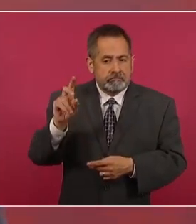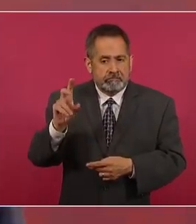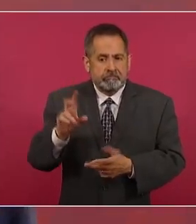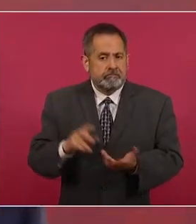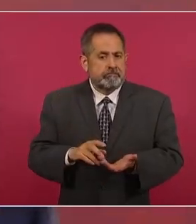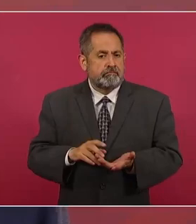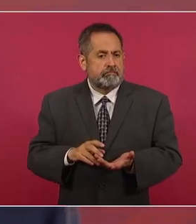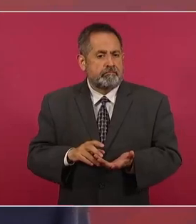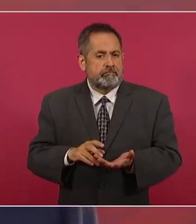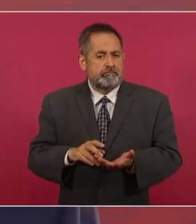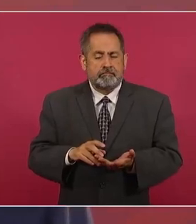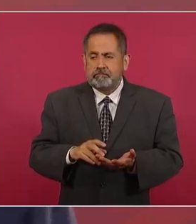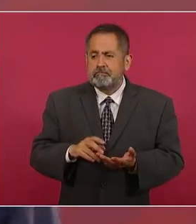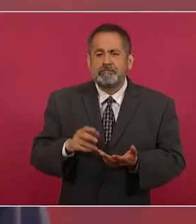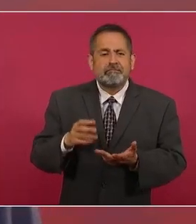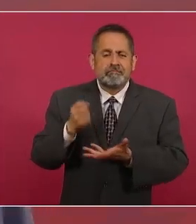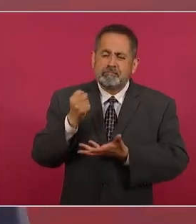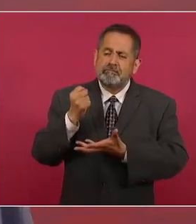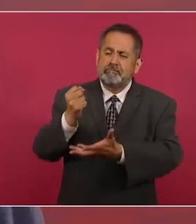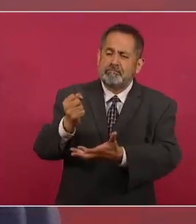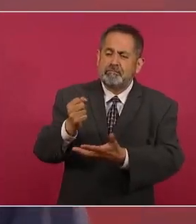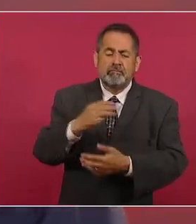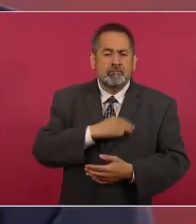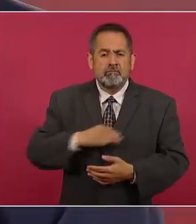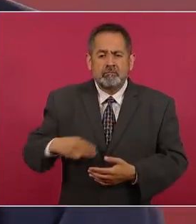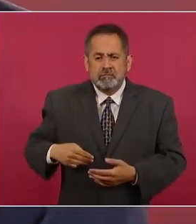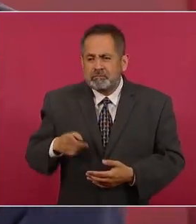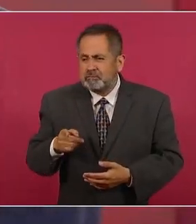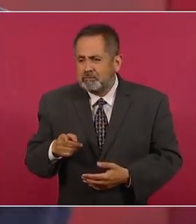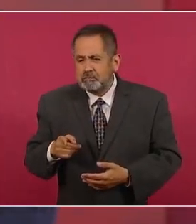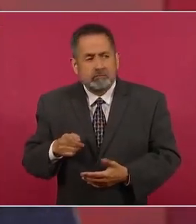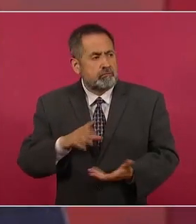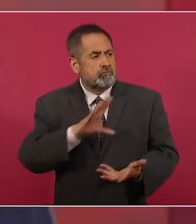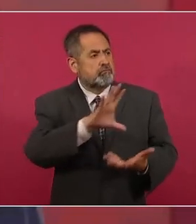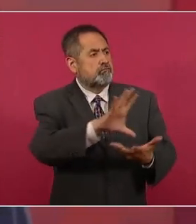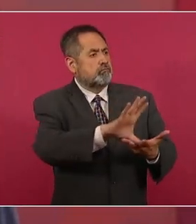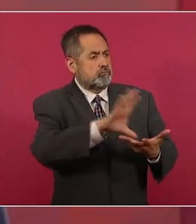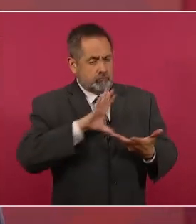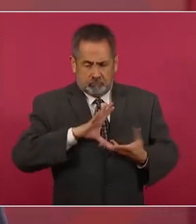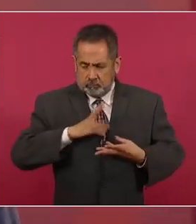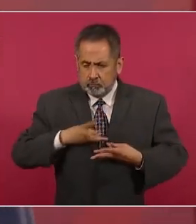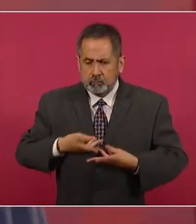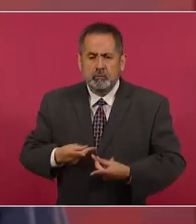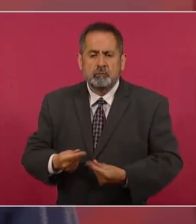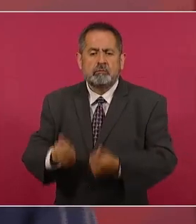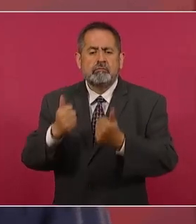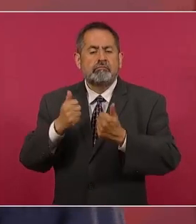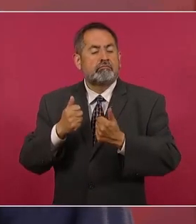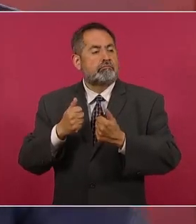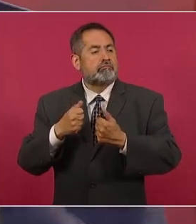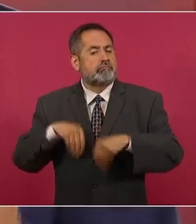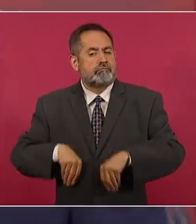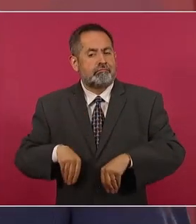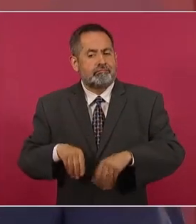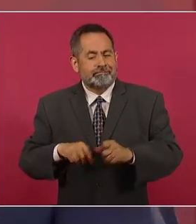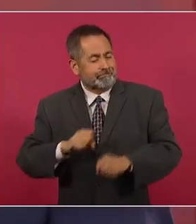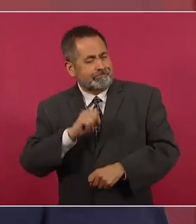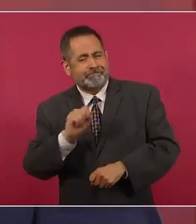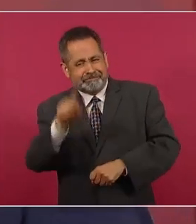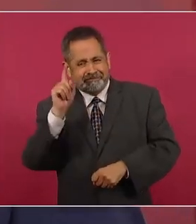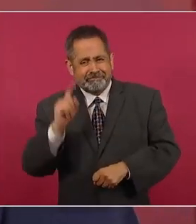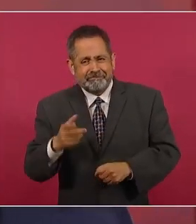un municipio, pues todo se lo consumen, los mismos